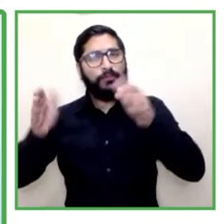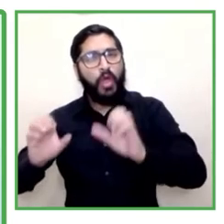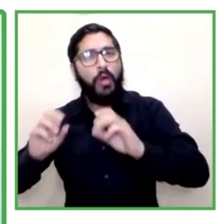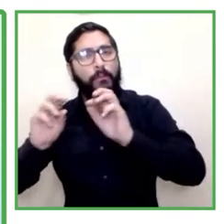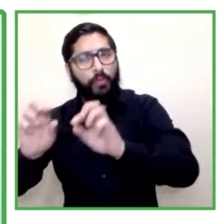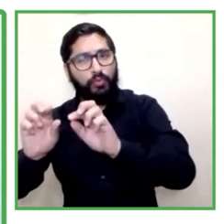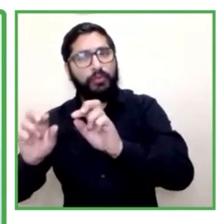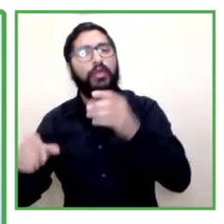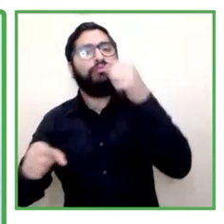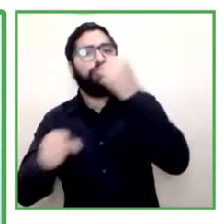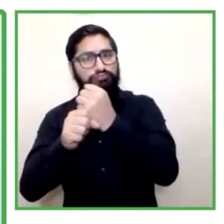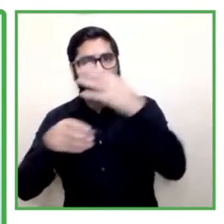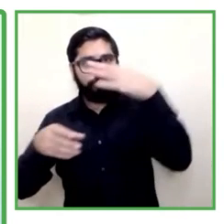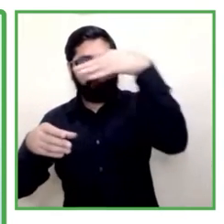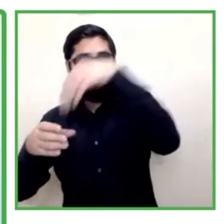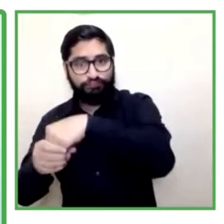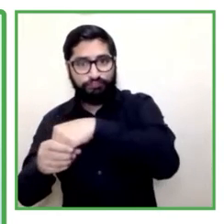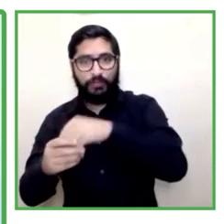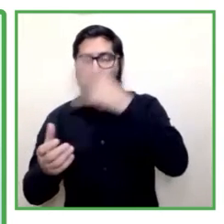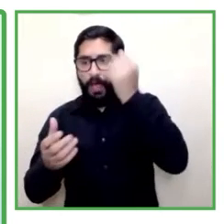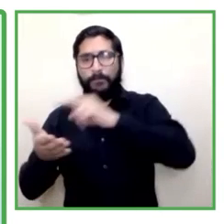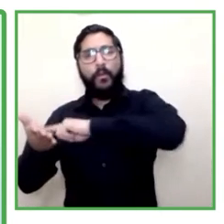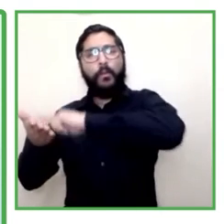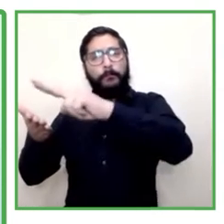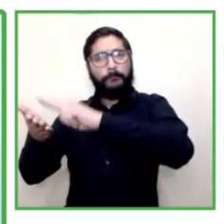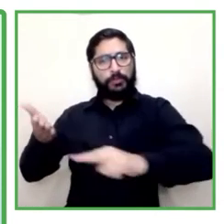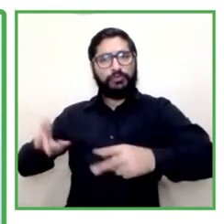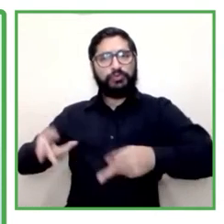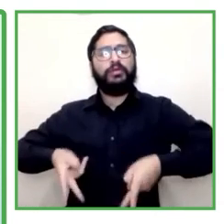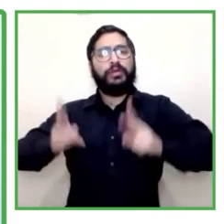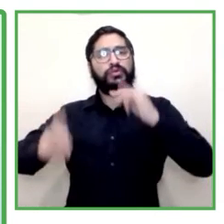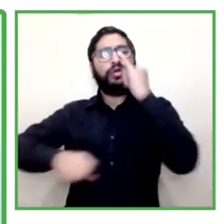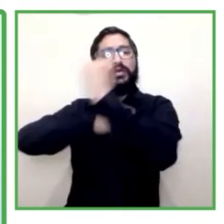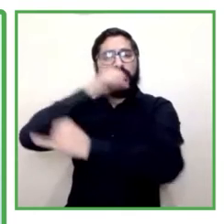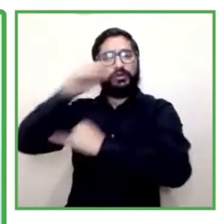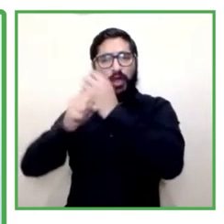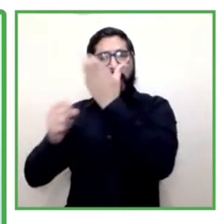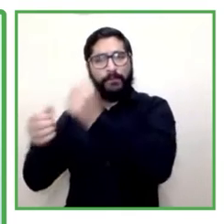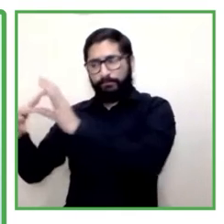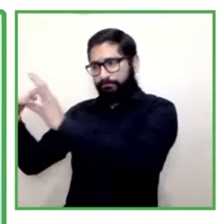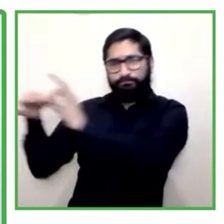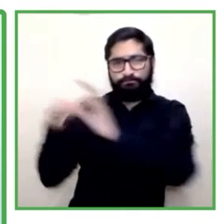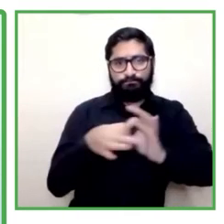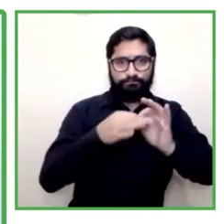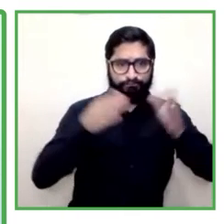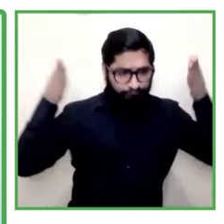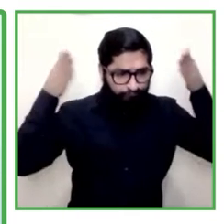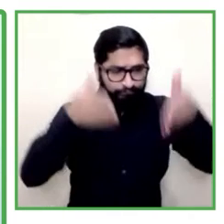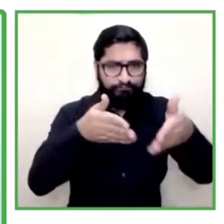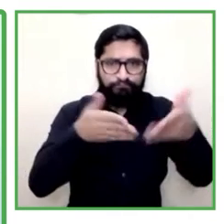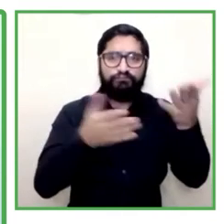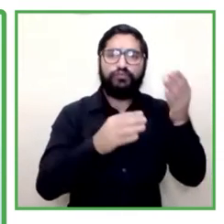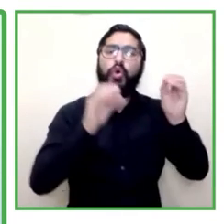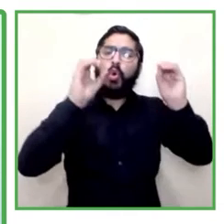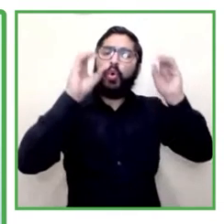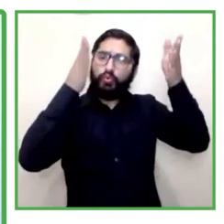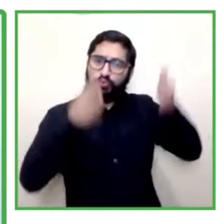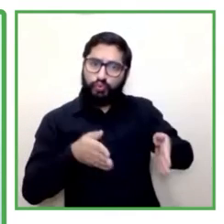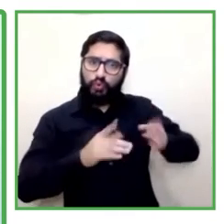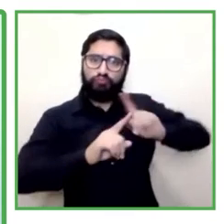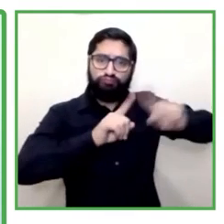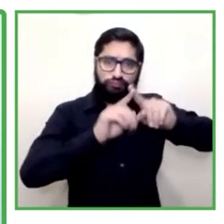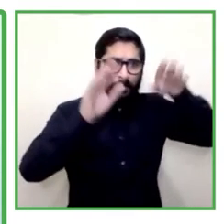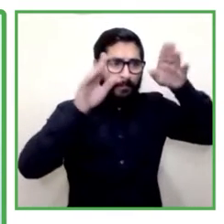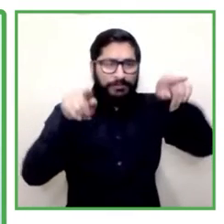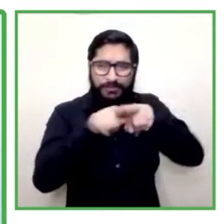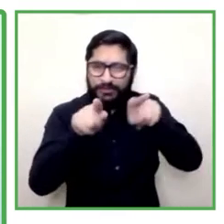modalidad distancia, lo que nos permitió desarrollar los cursos virtualmente, manteniendo el estándar de accesibilidad web, que permite la participación